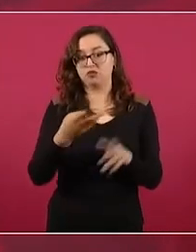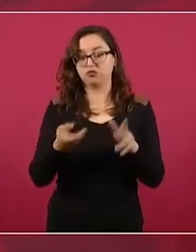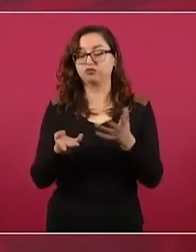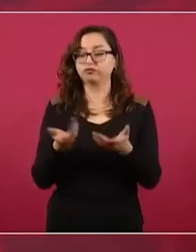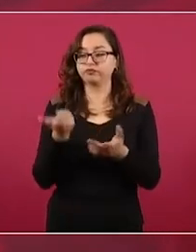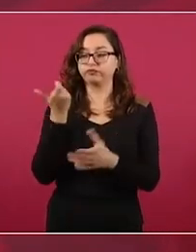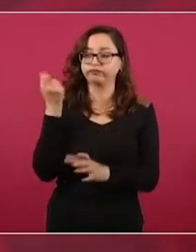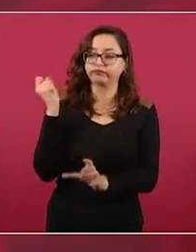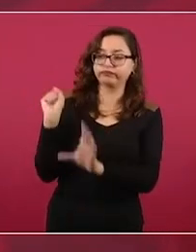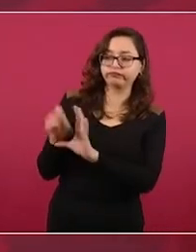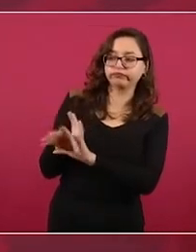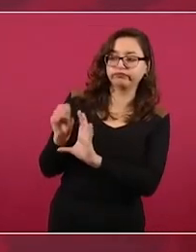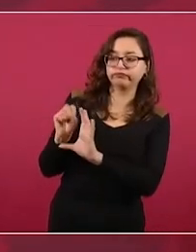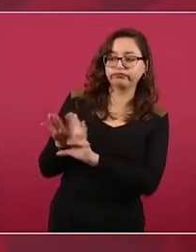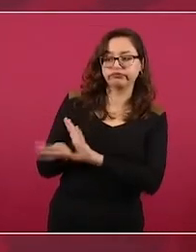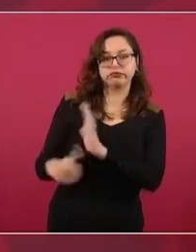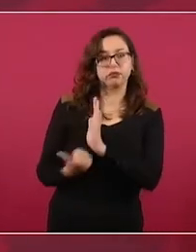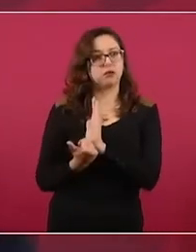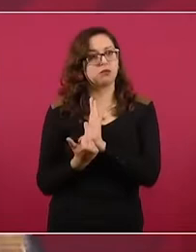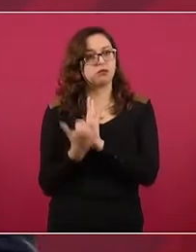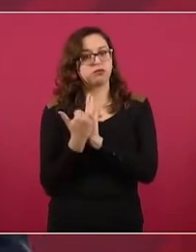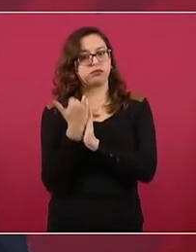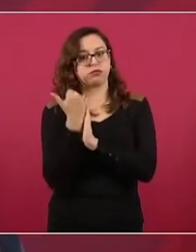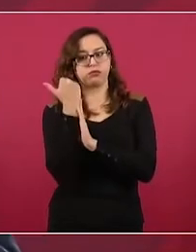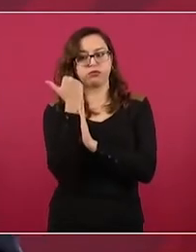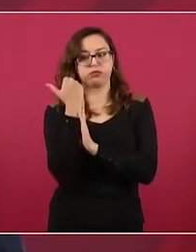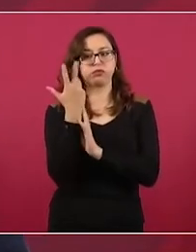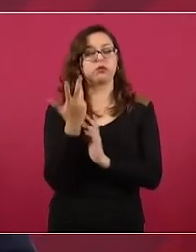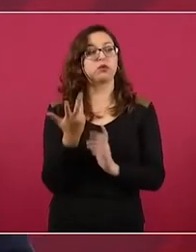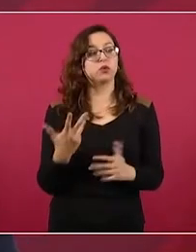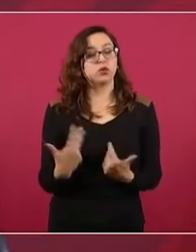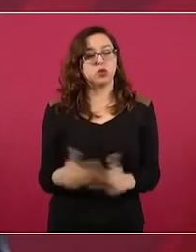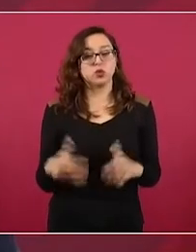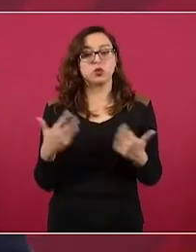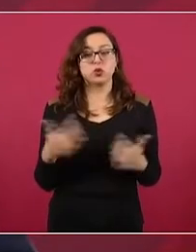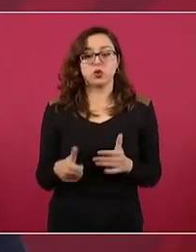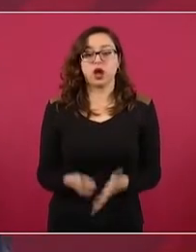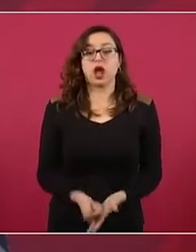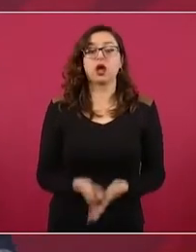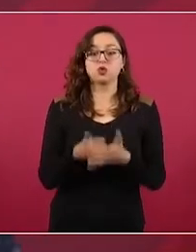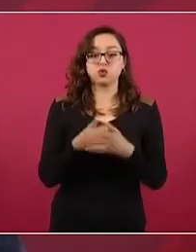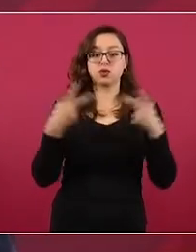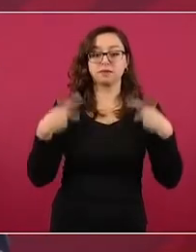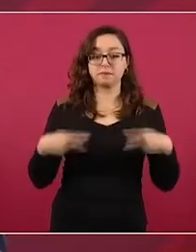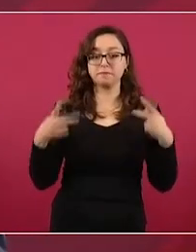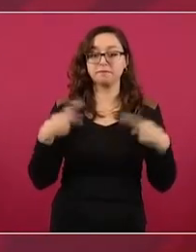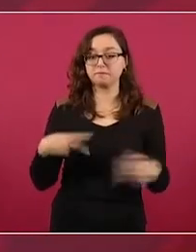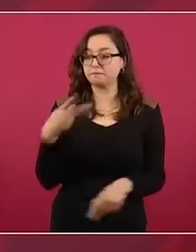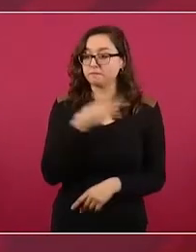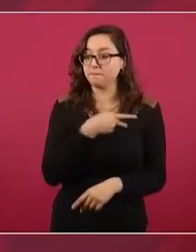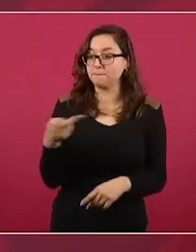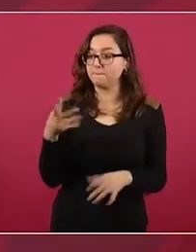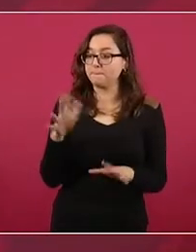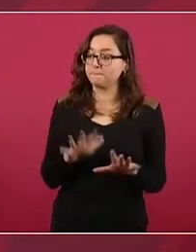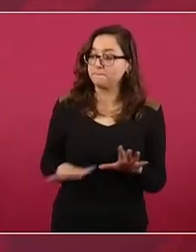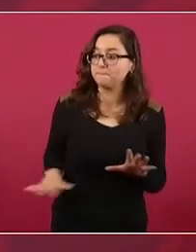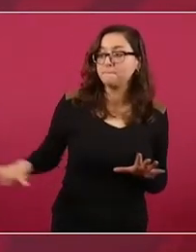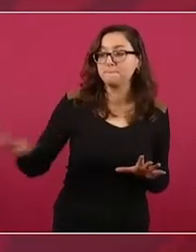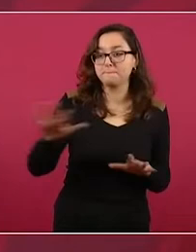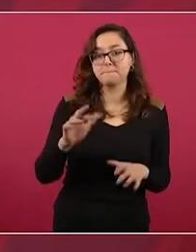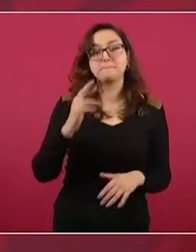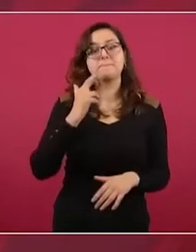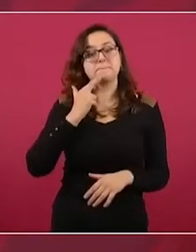no se esté afectando tanto a la gente.